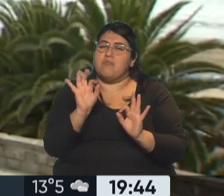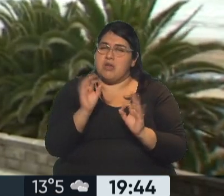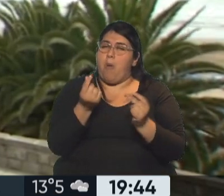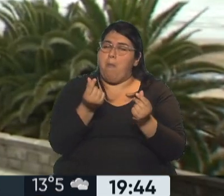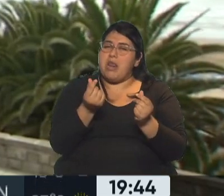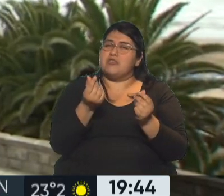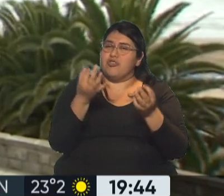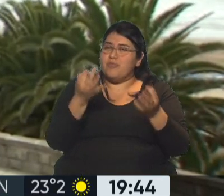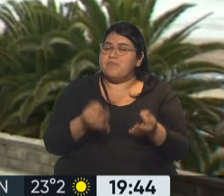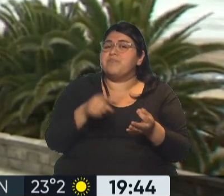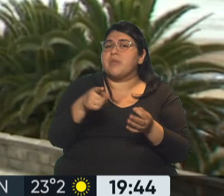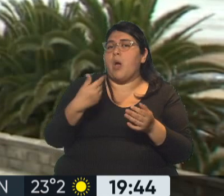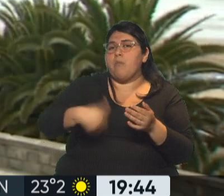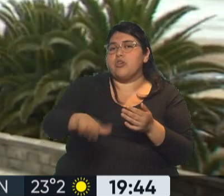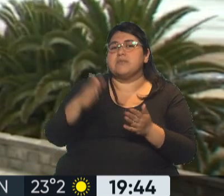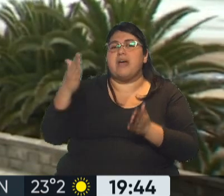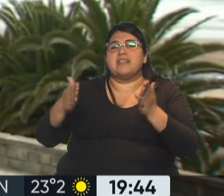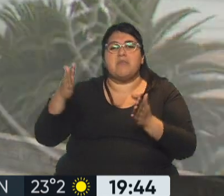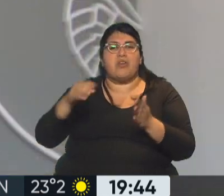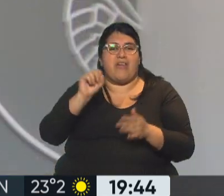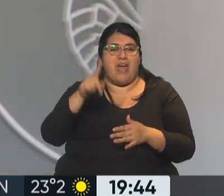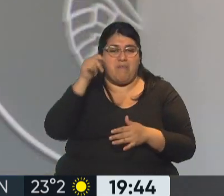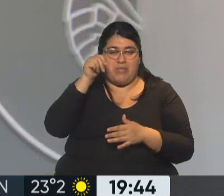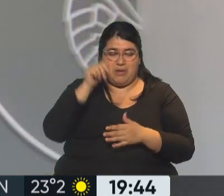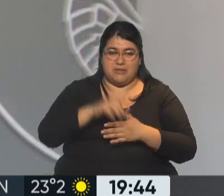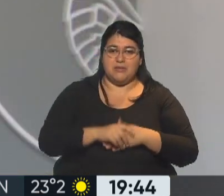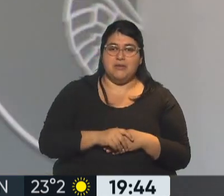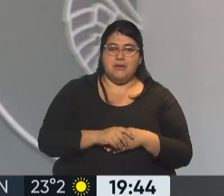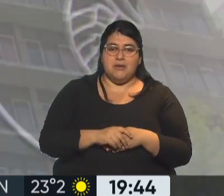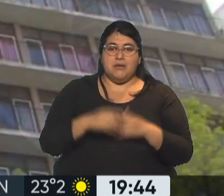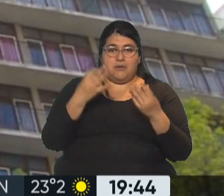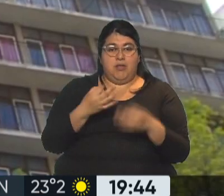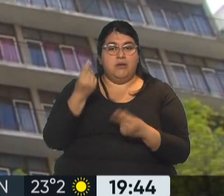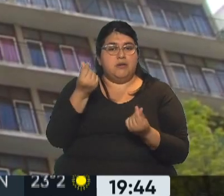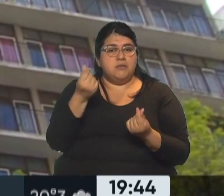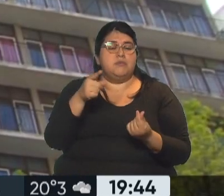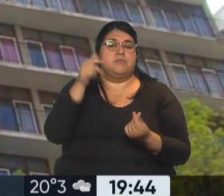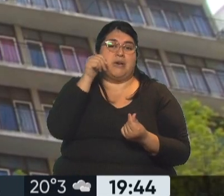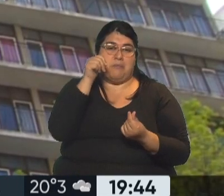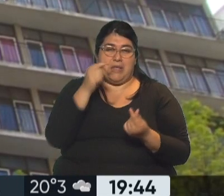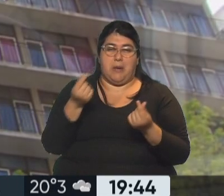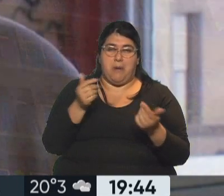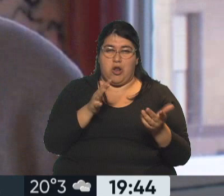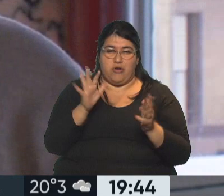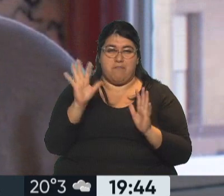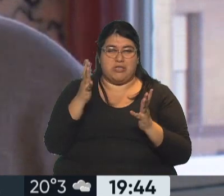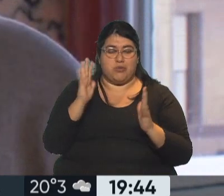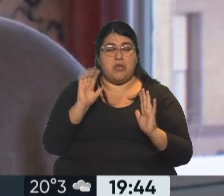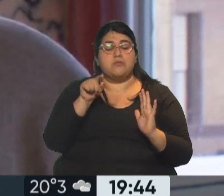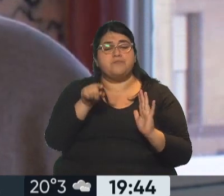precios de lo que será la próxima temporada en Mar del Plata. Y Mar del Plata salió con un valor tentativo,